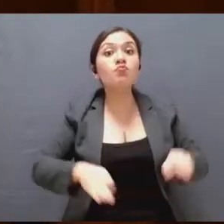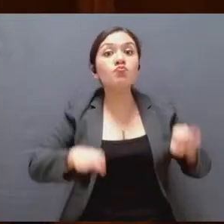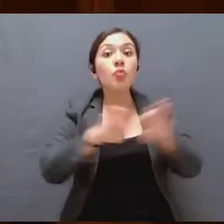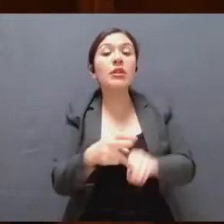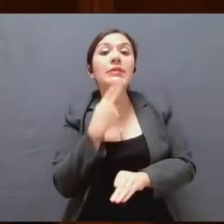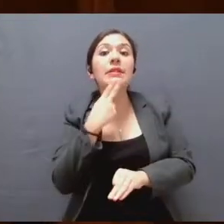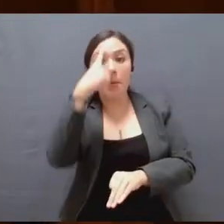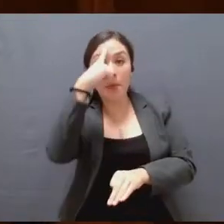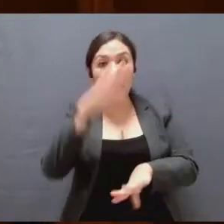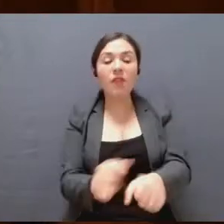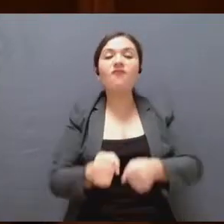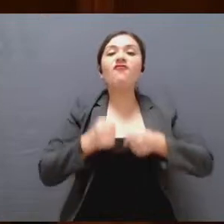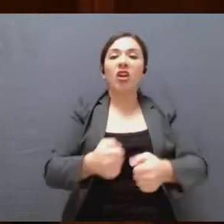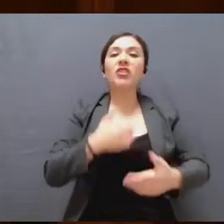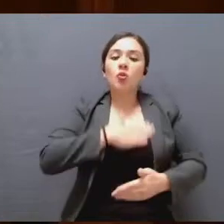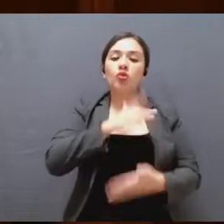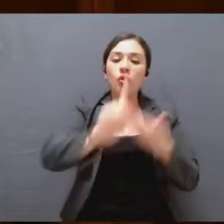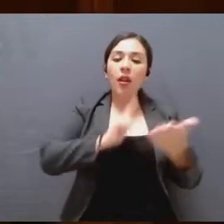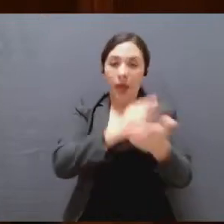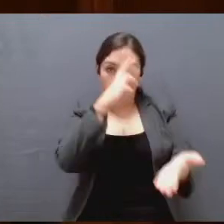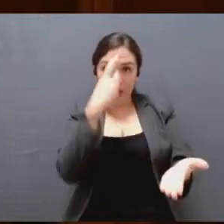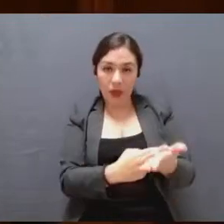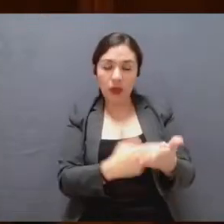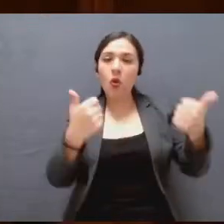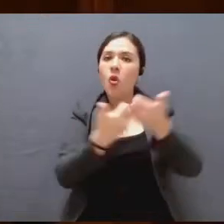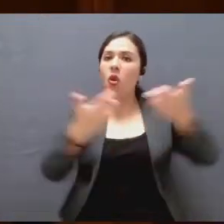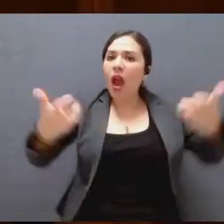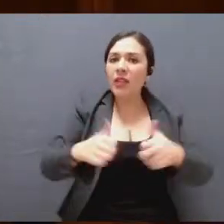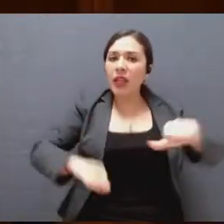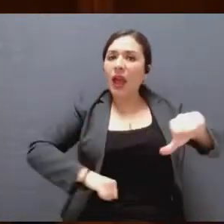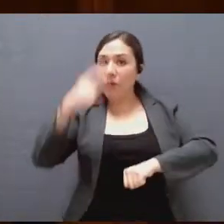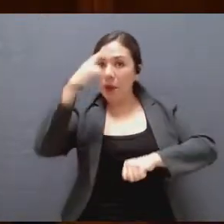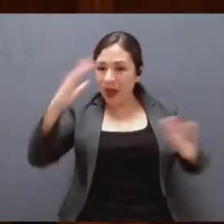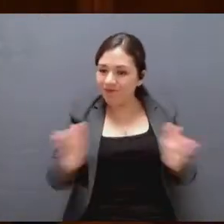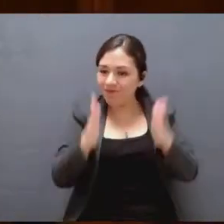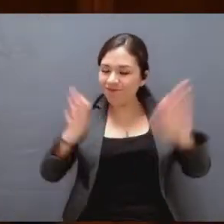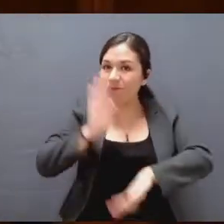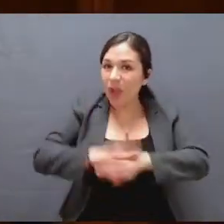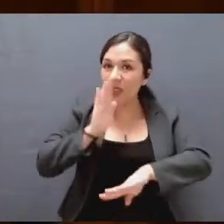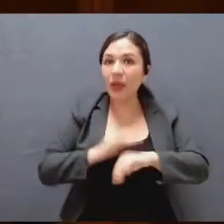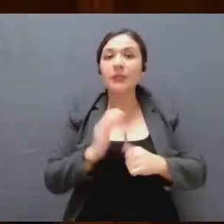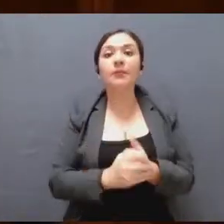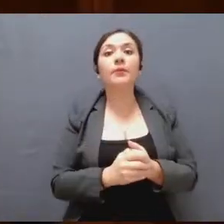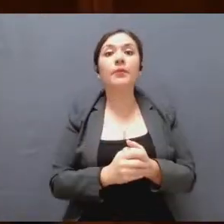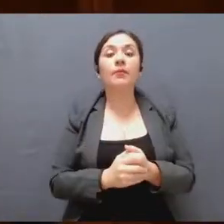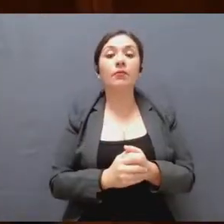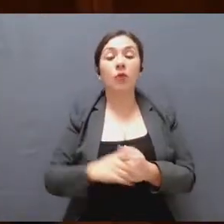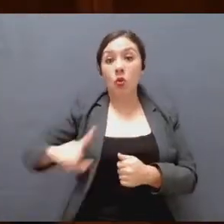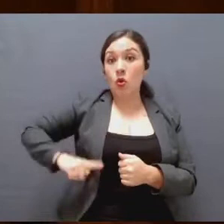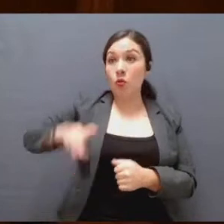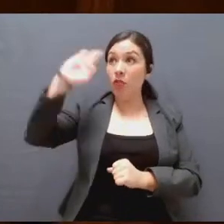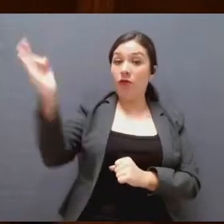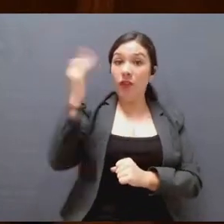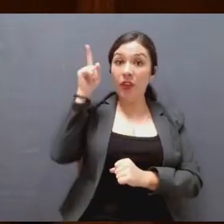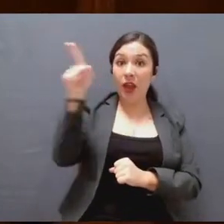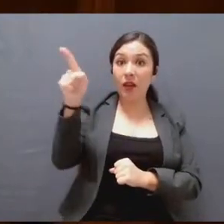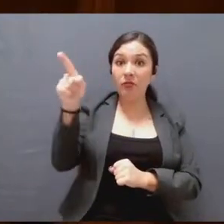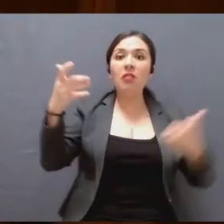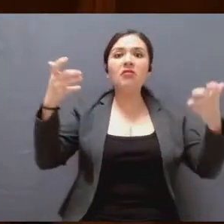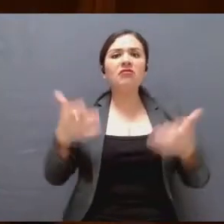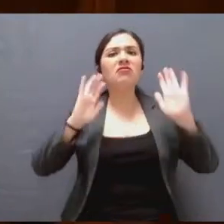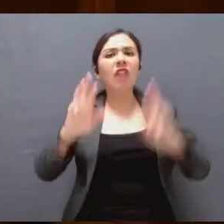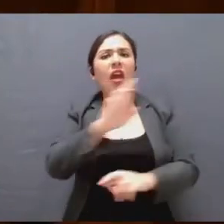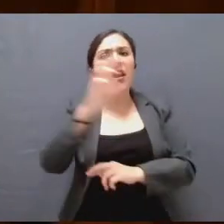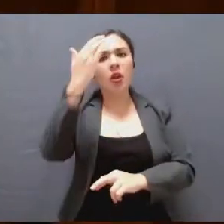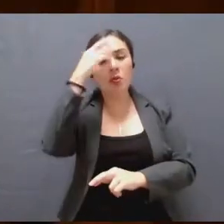fortalecimiento democrático y acciones para promoverla. Desde el gobierno federal se ha reconocido la